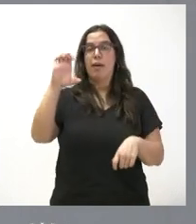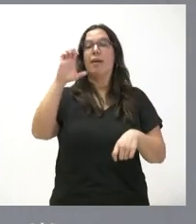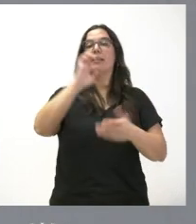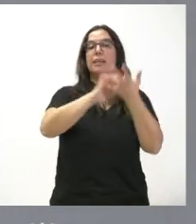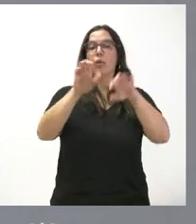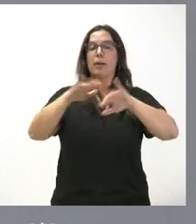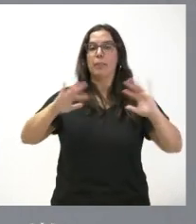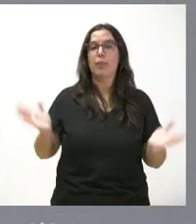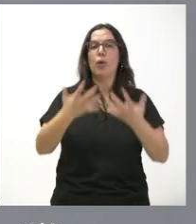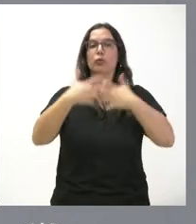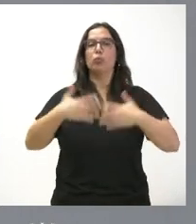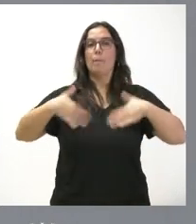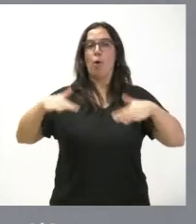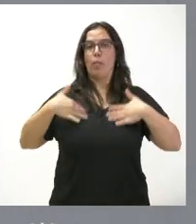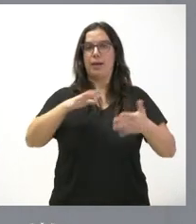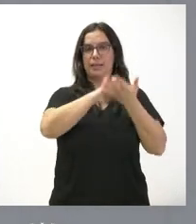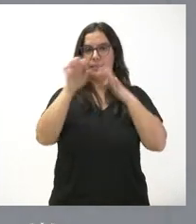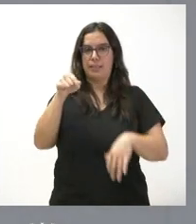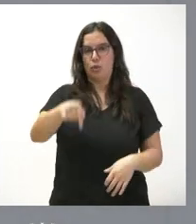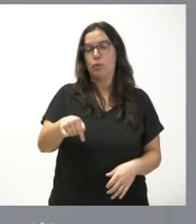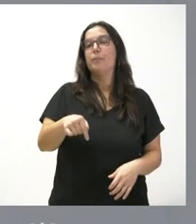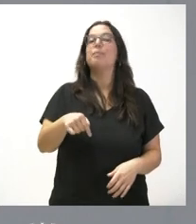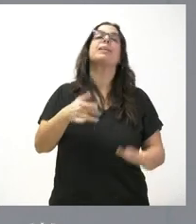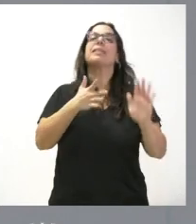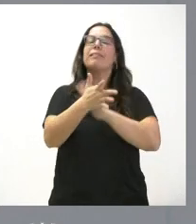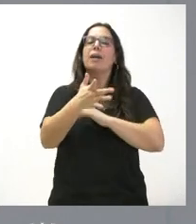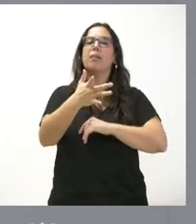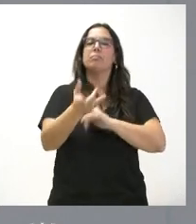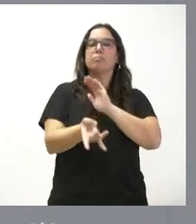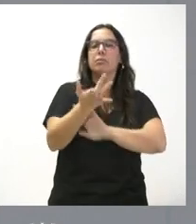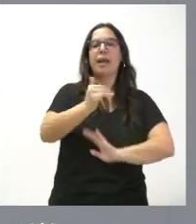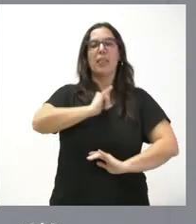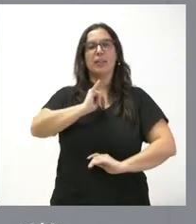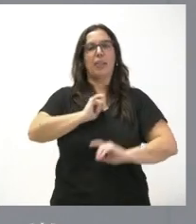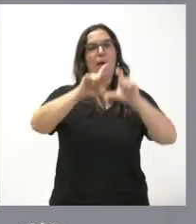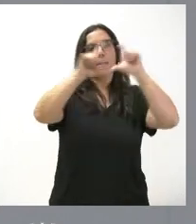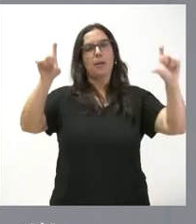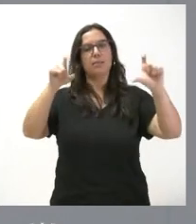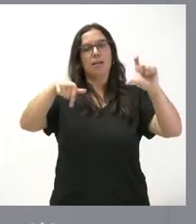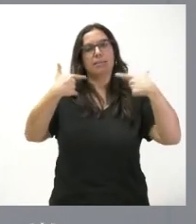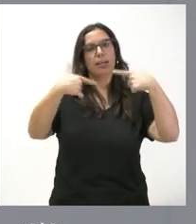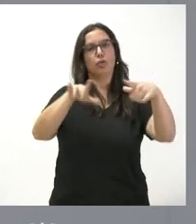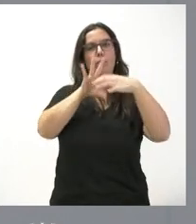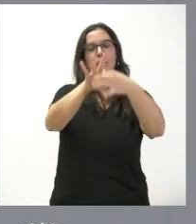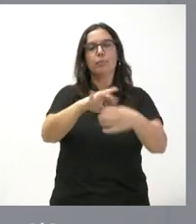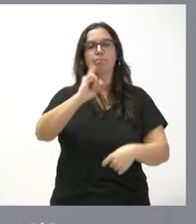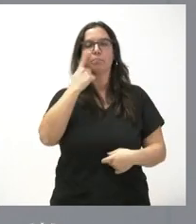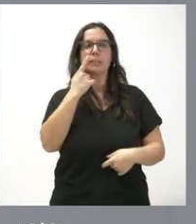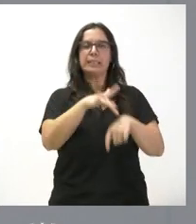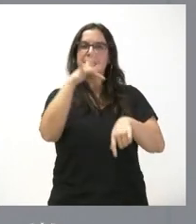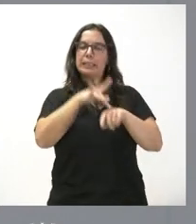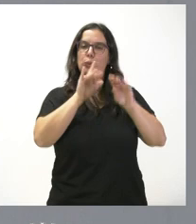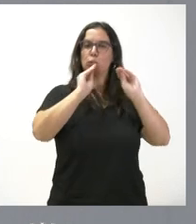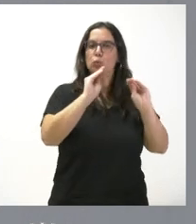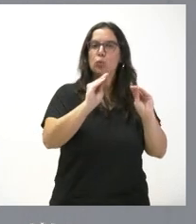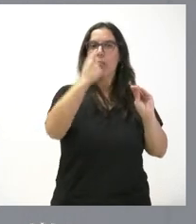la moda en nuestra comunidad autónoma. Con esta actuación se pretende generar identidad empresarial del sector, detectar sus sensibilidades con